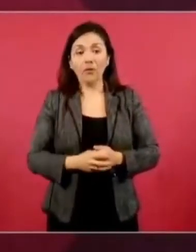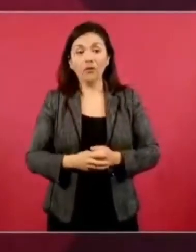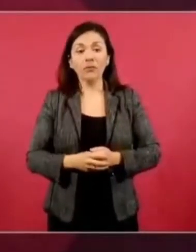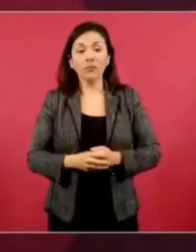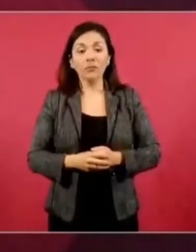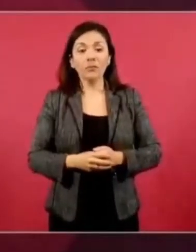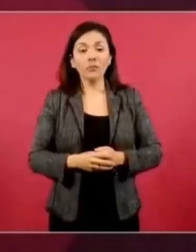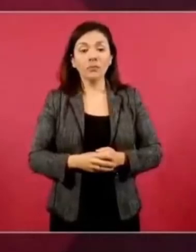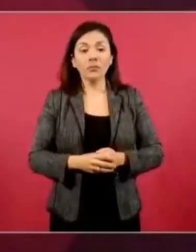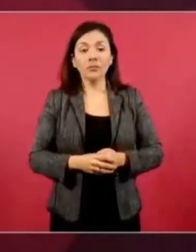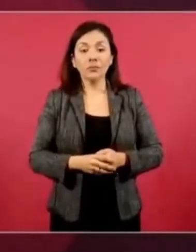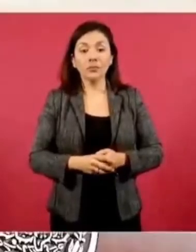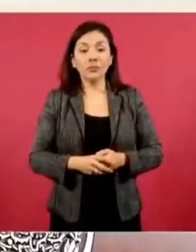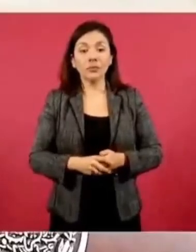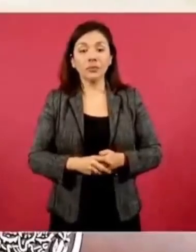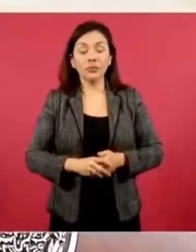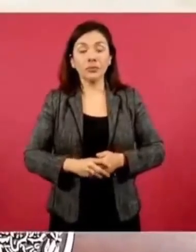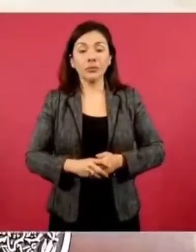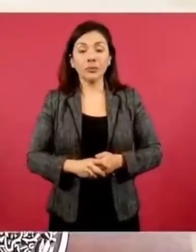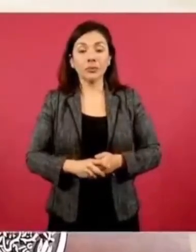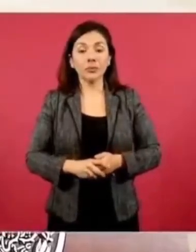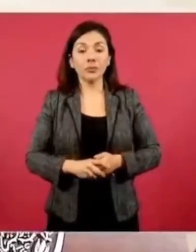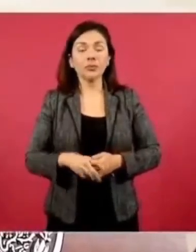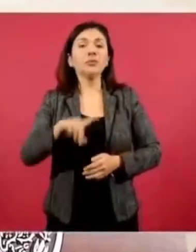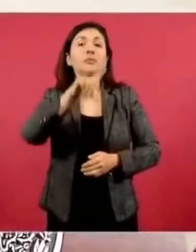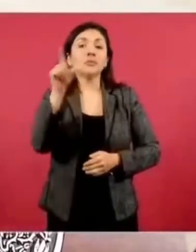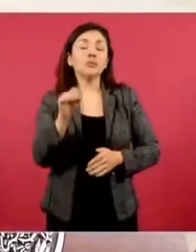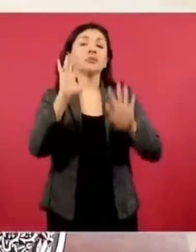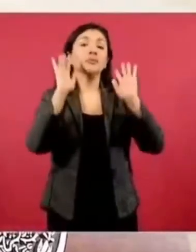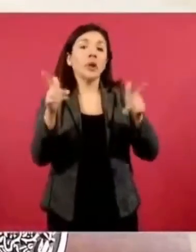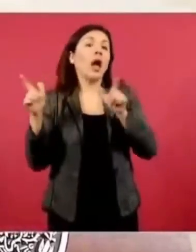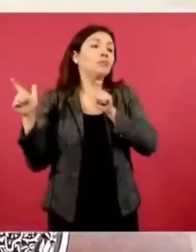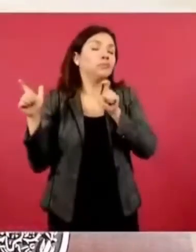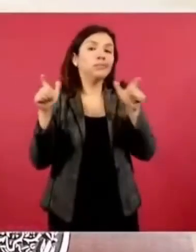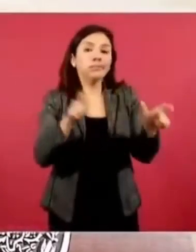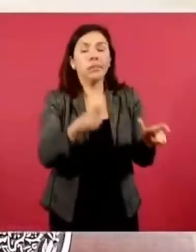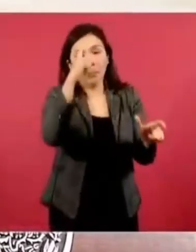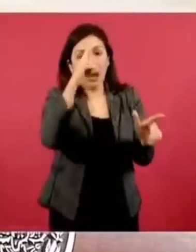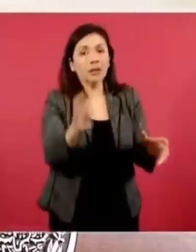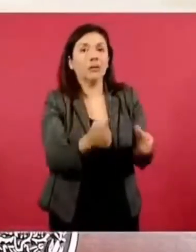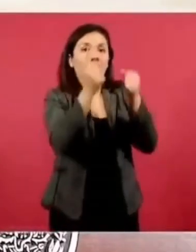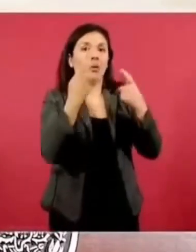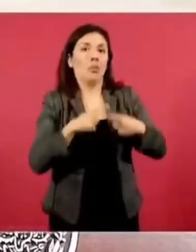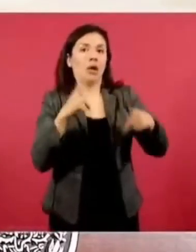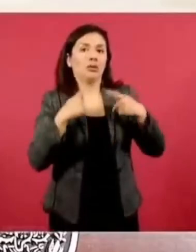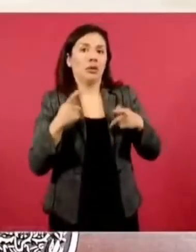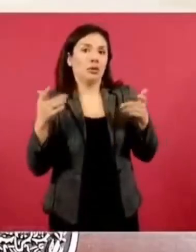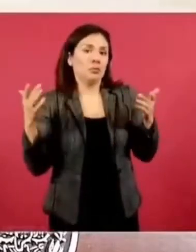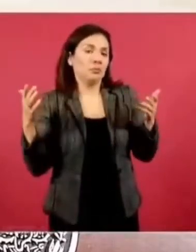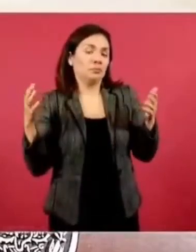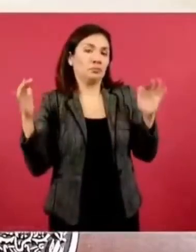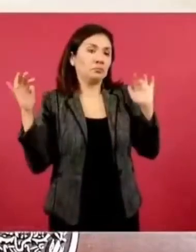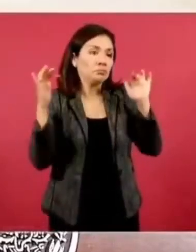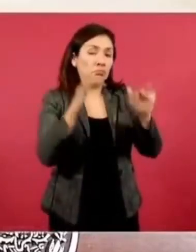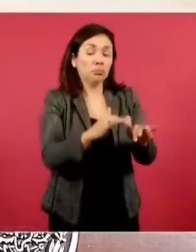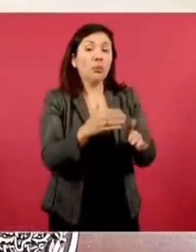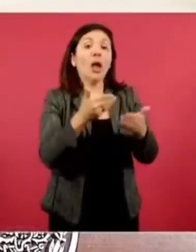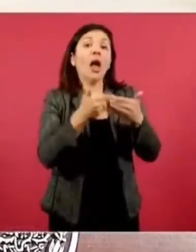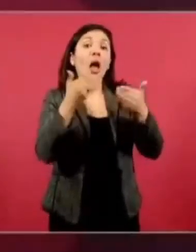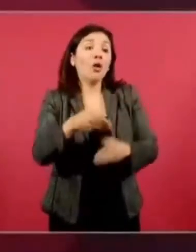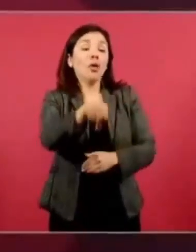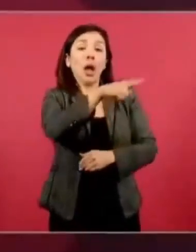rescató y están declarando,